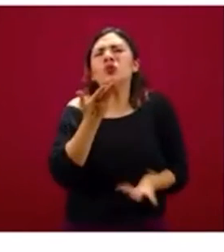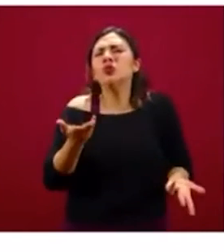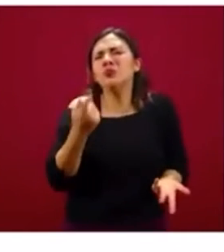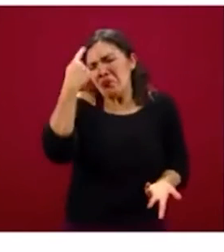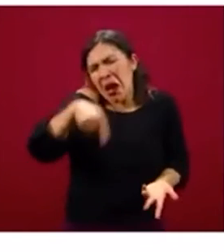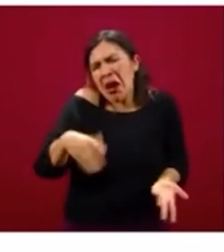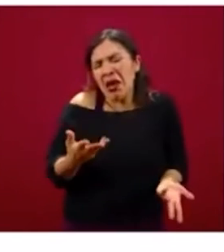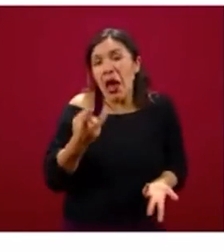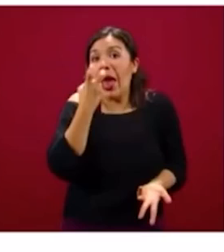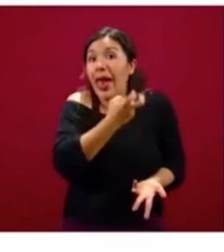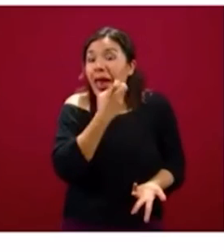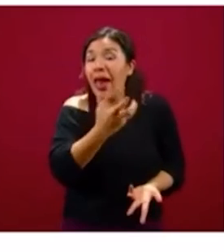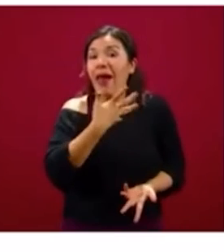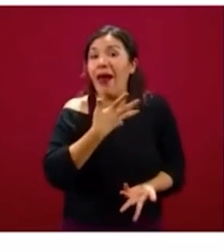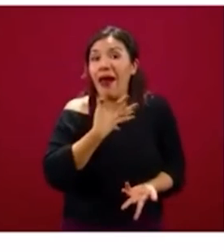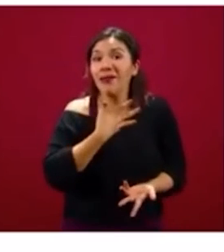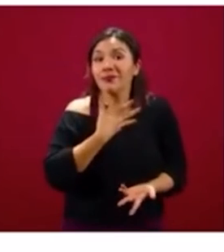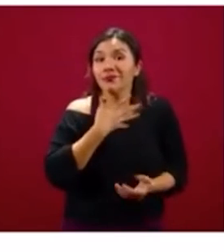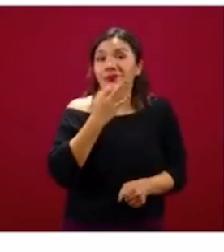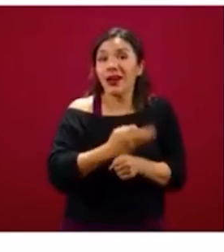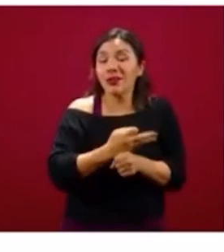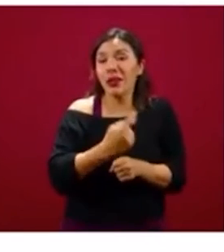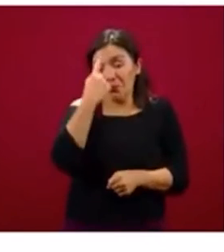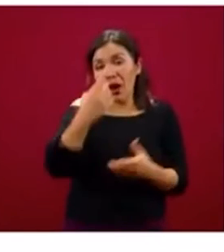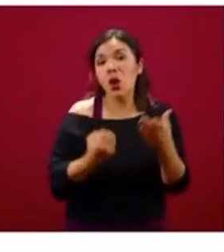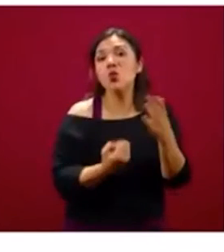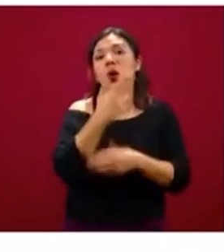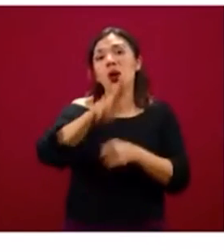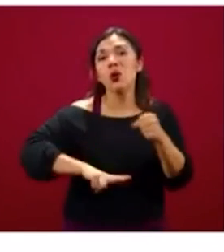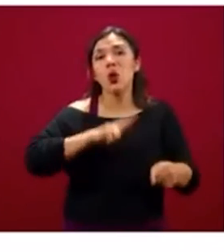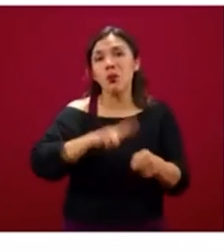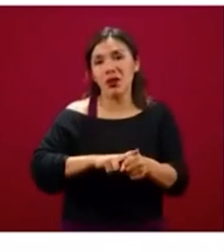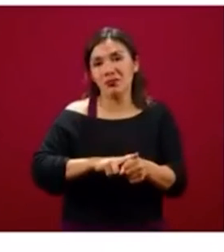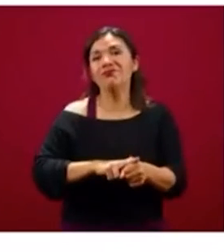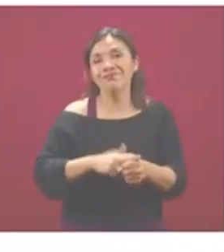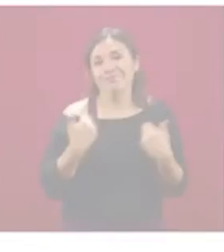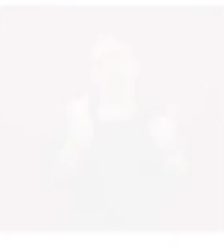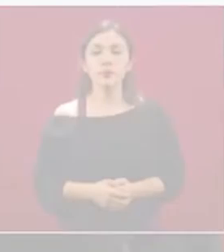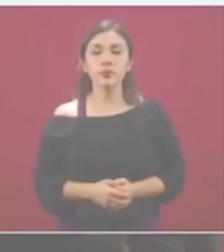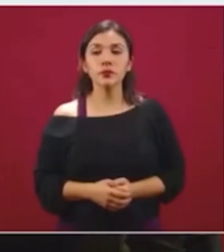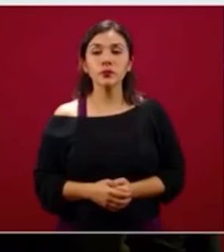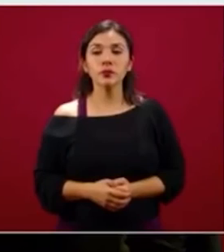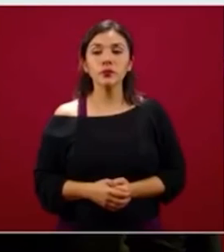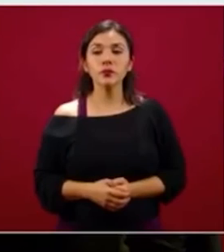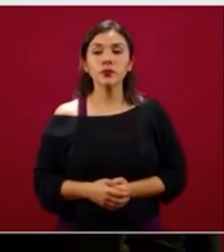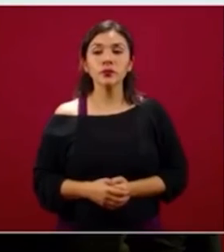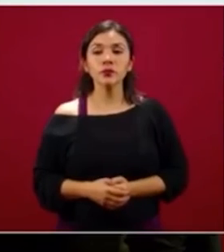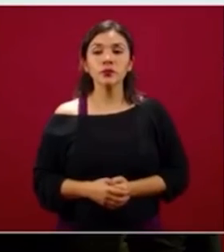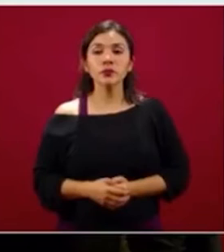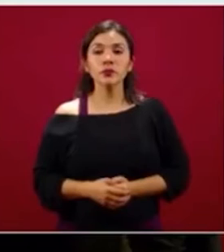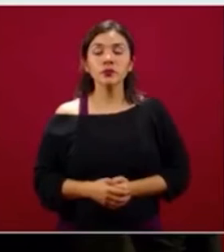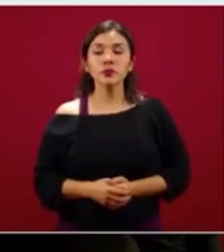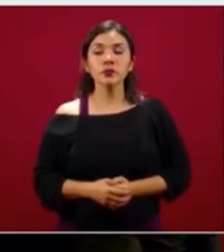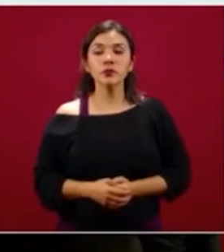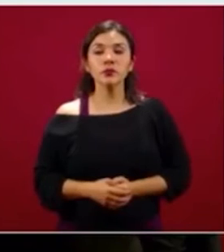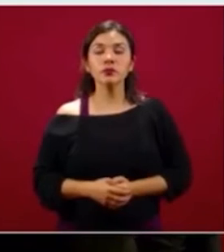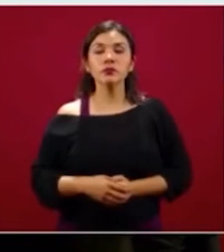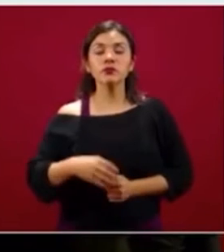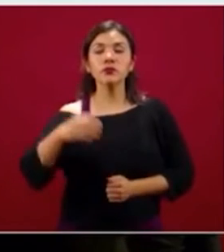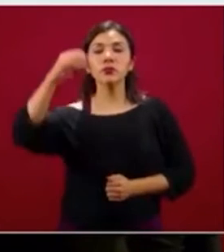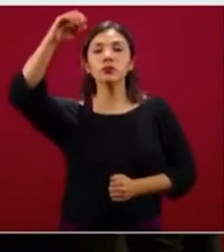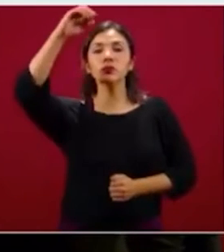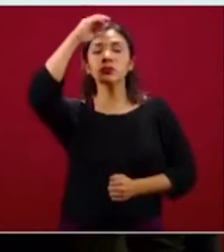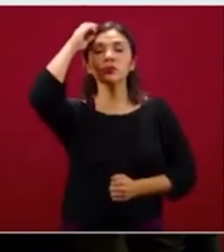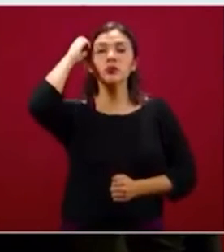ahí es donde está este asunto de la nueva normalidad. Estas son las medidas que